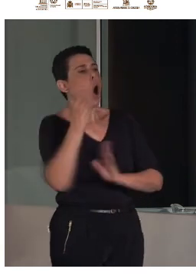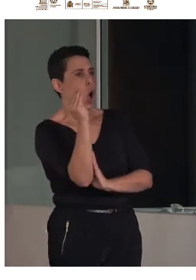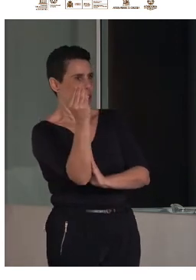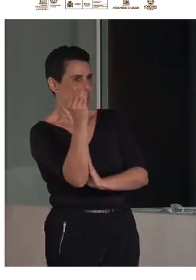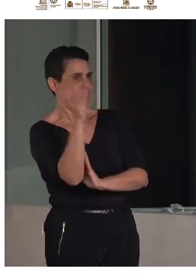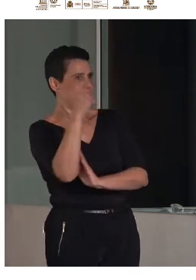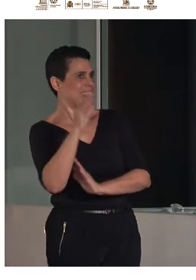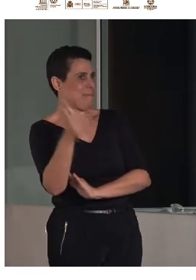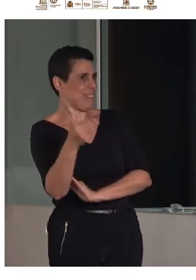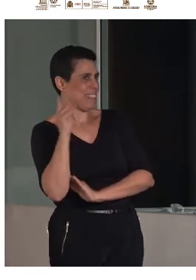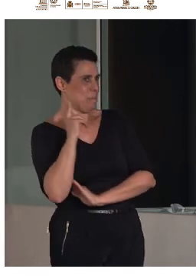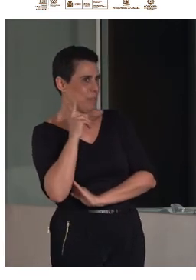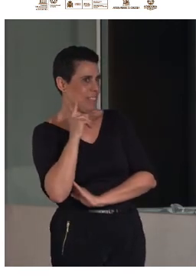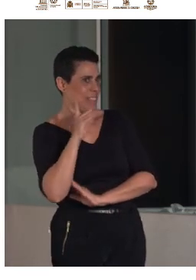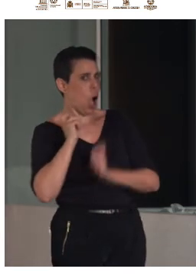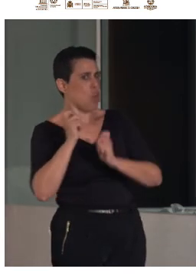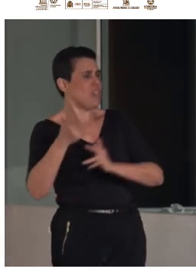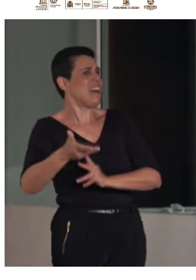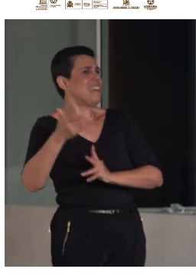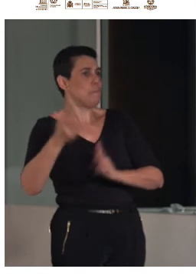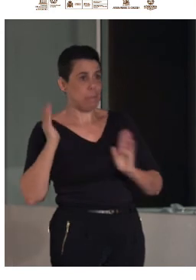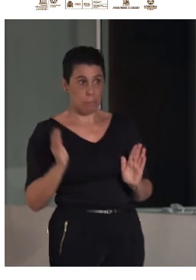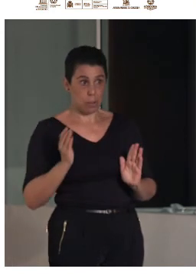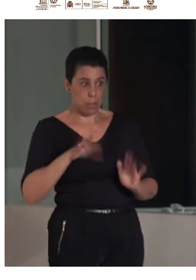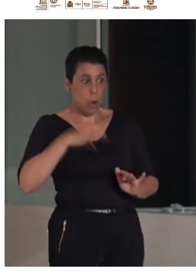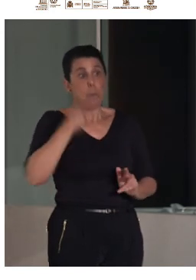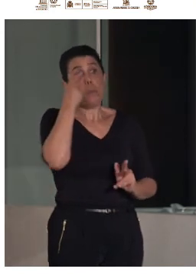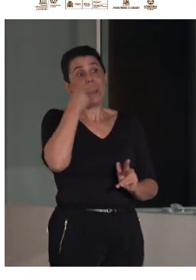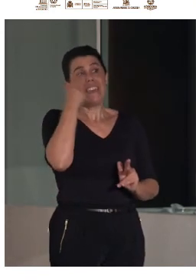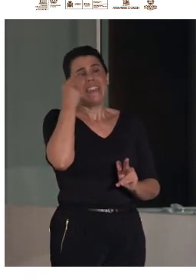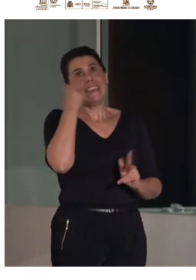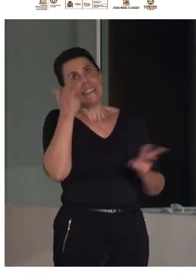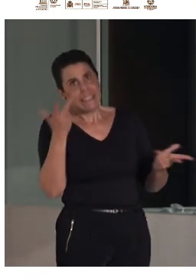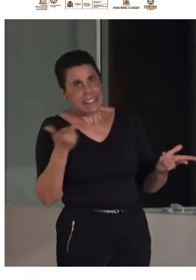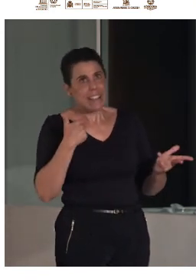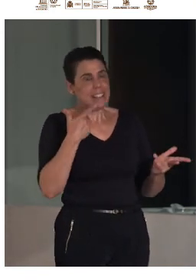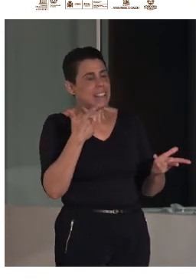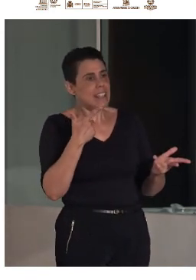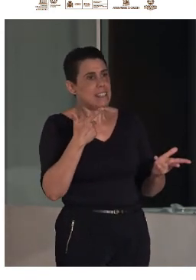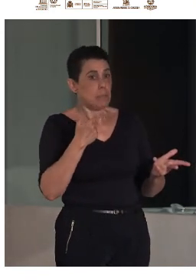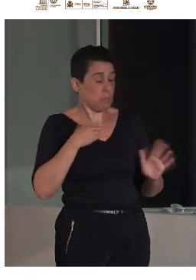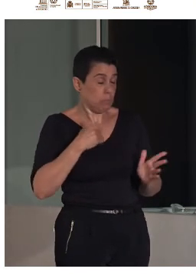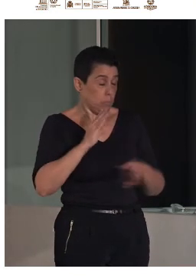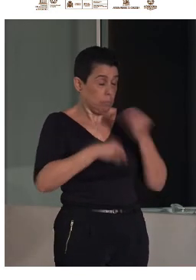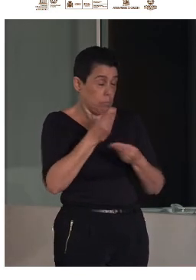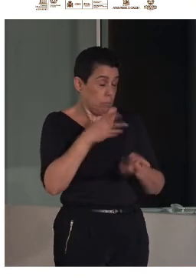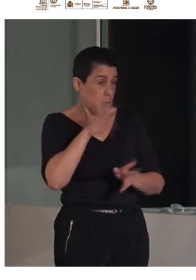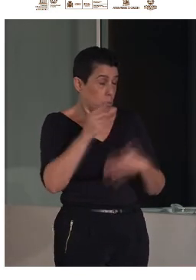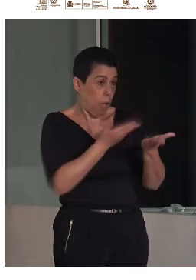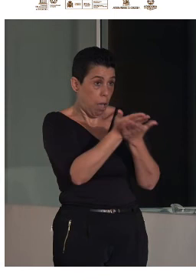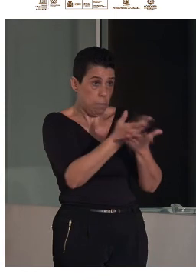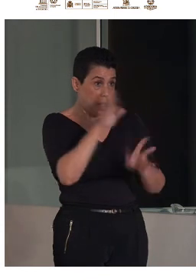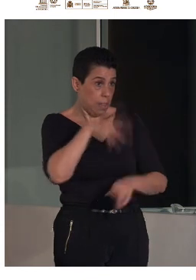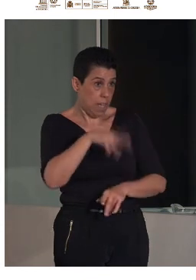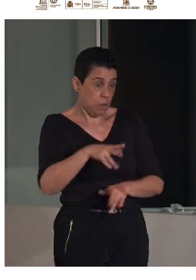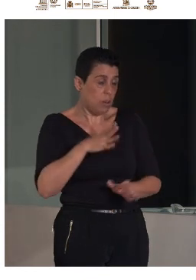no queremos imponer eso puede ser interesante desde el punto de vista de dar información al museo nunca lo hemos planteado ¿de acuerdo? pero sí me